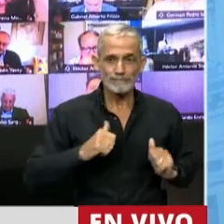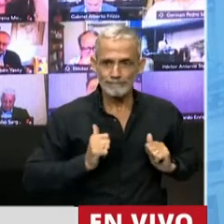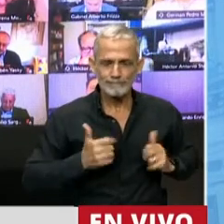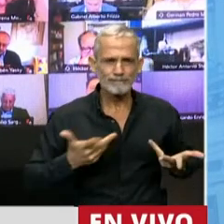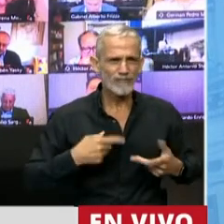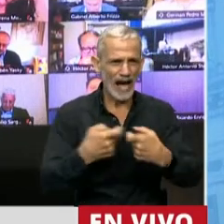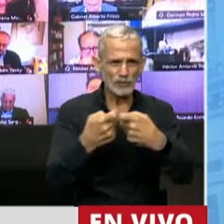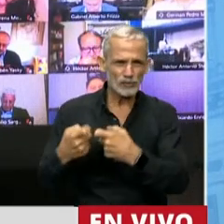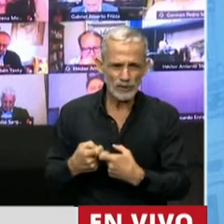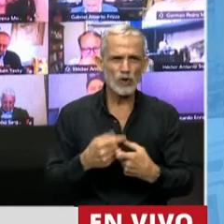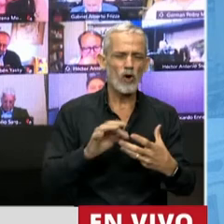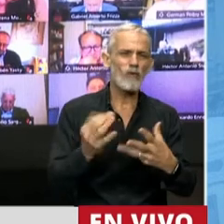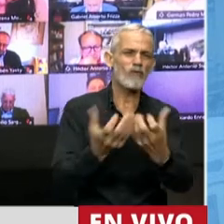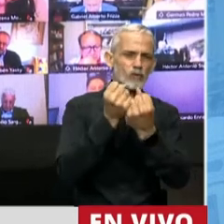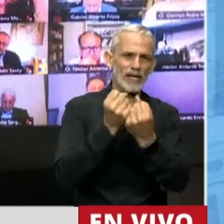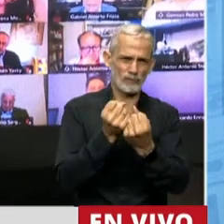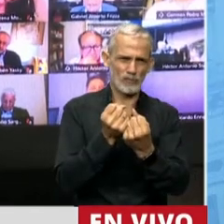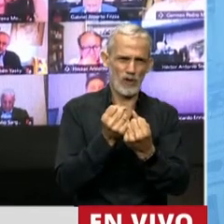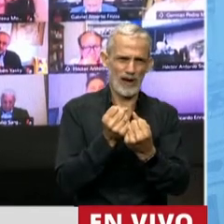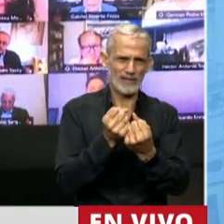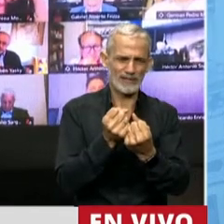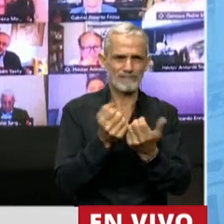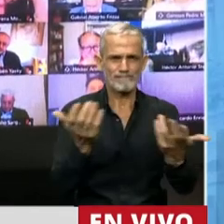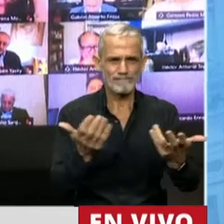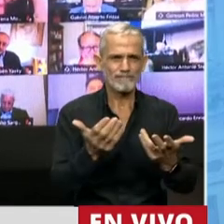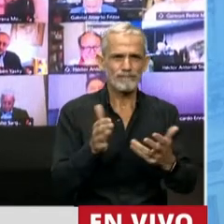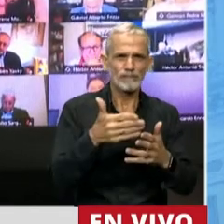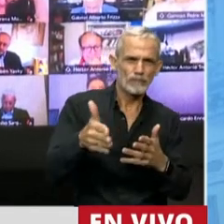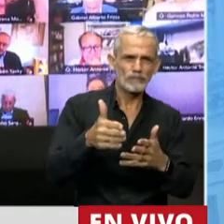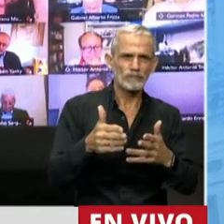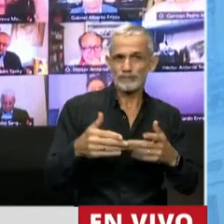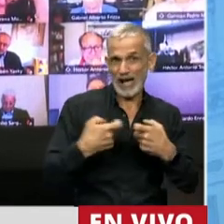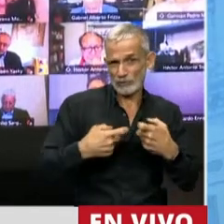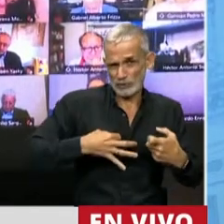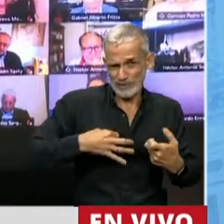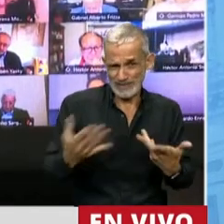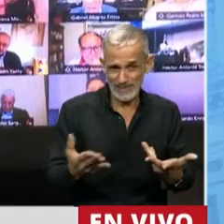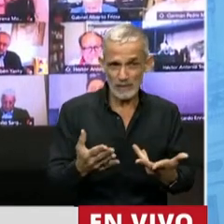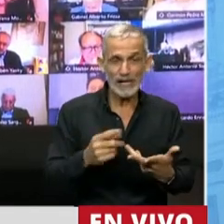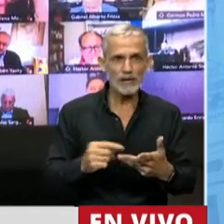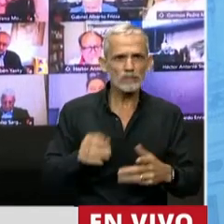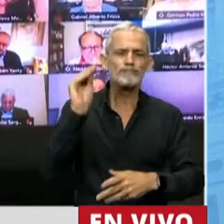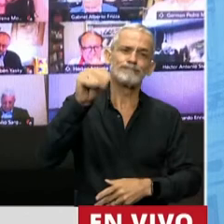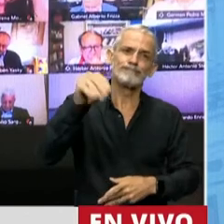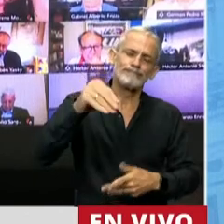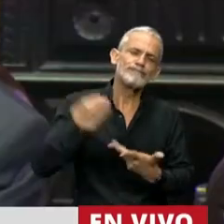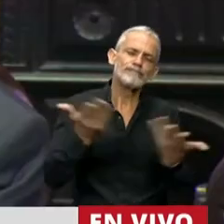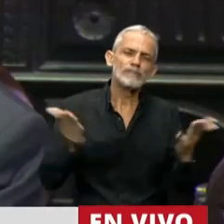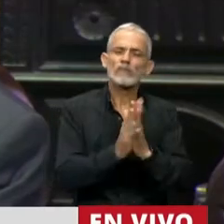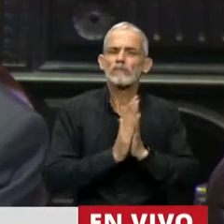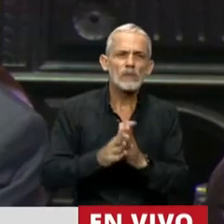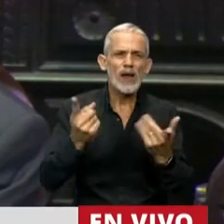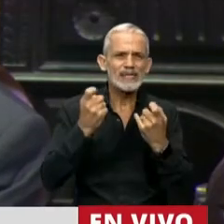organizaciones del sector, organizaciones no gubernamentales, que vinieron a plantearnos a nosotros la